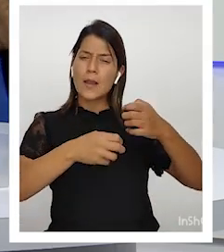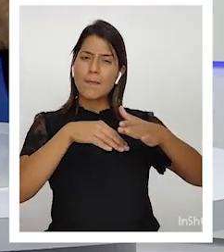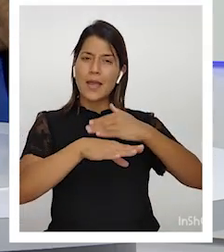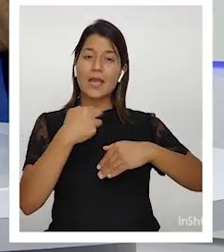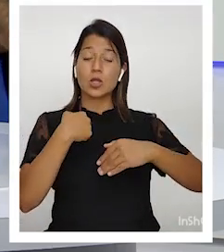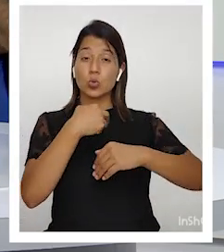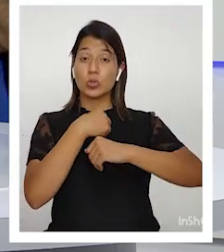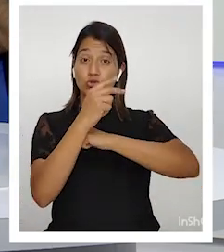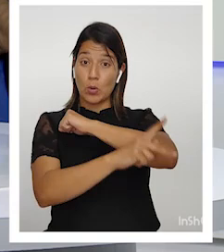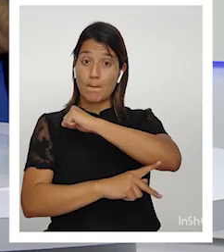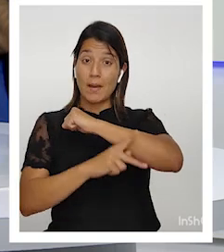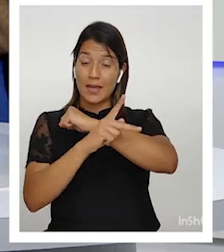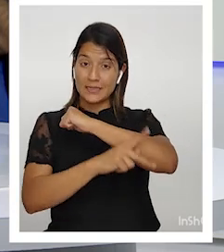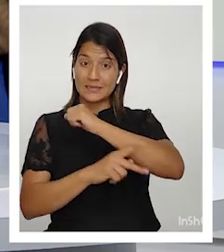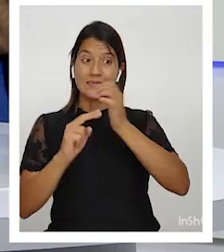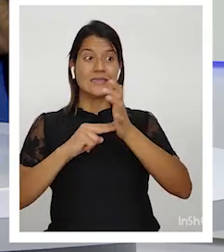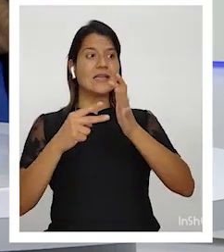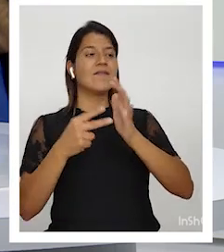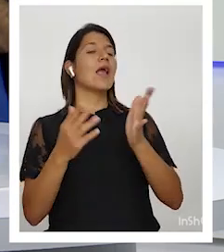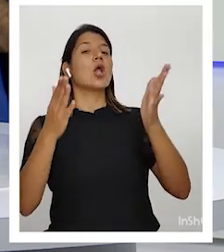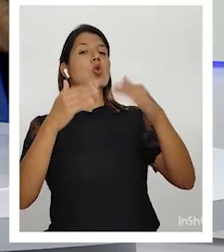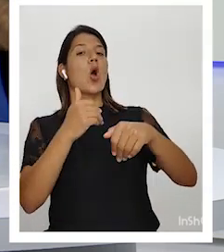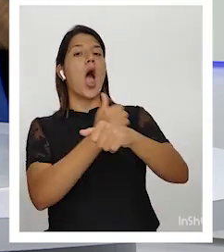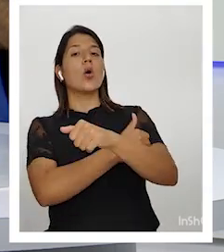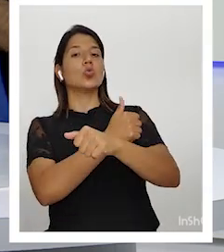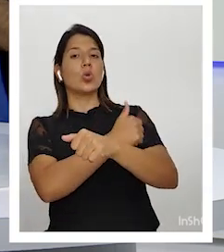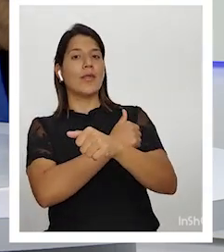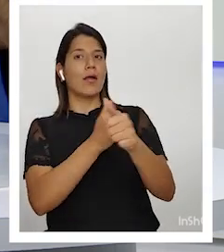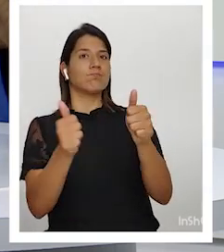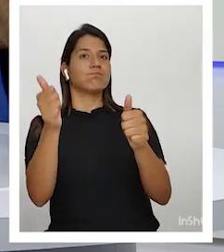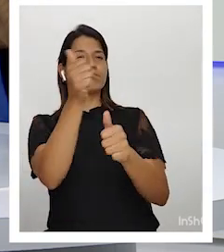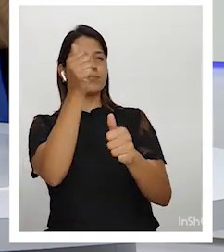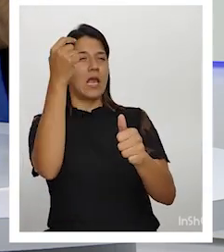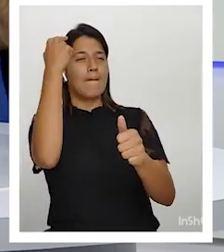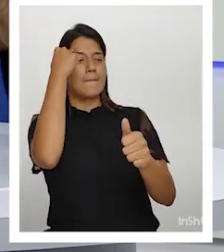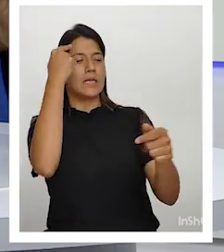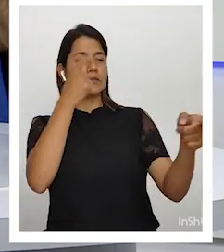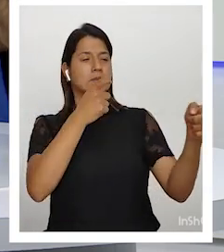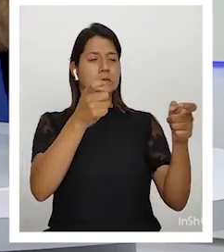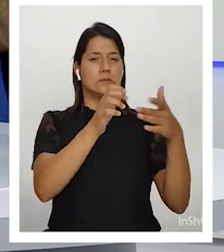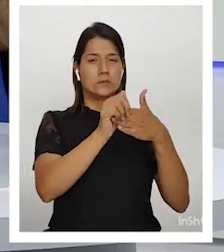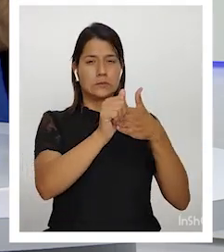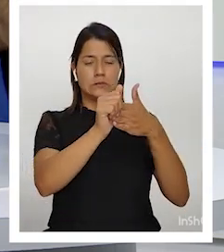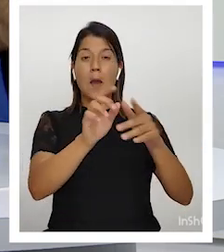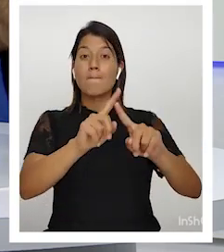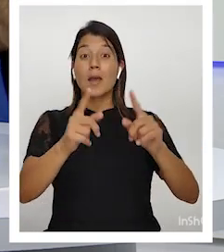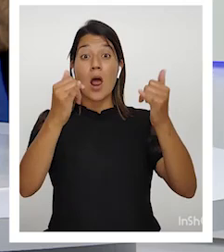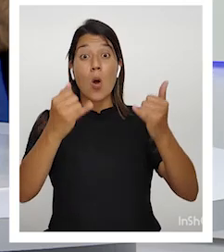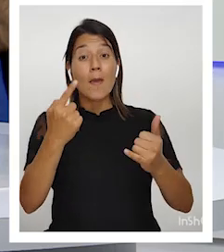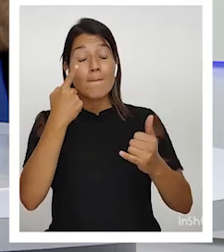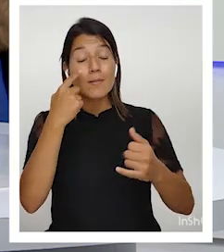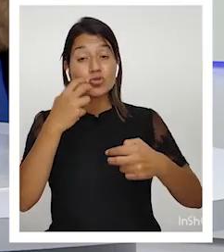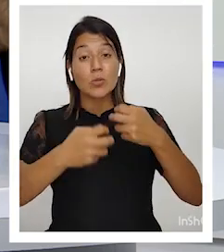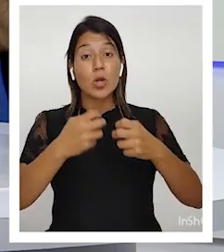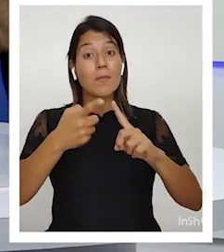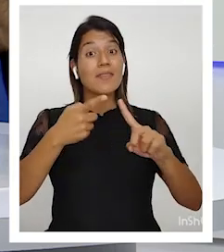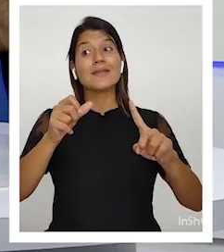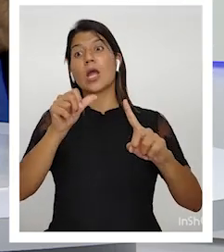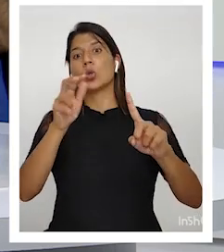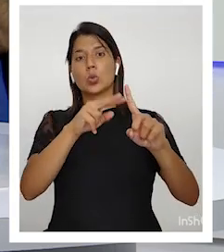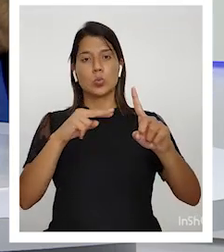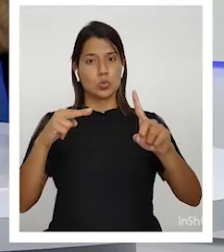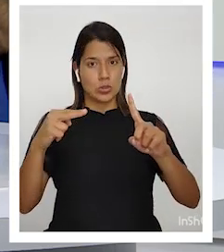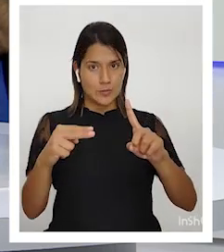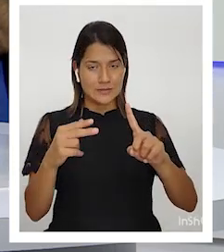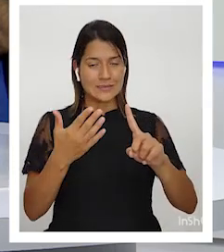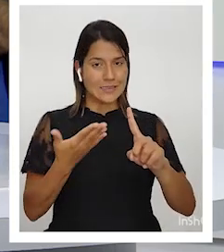países es que no hay una cabeza pensante pero ahora vemos el problema desde otra arista y